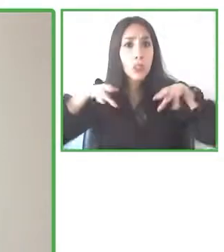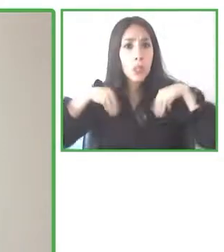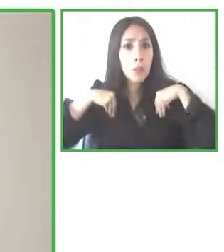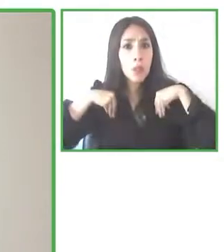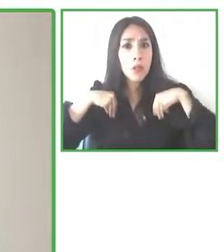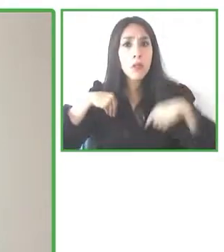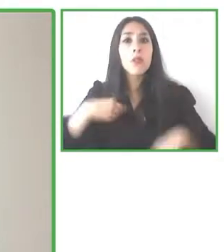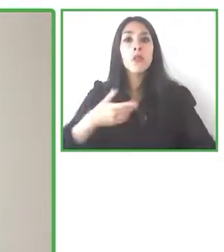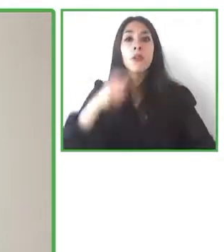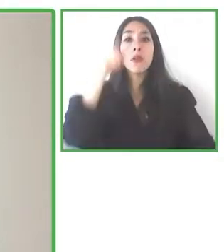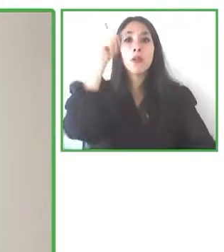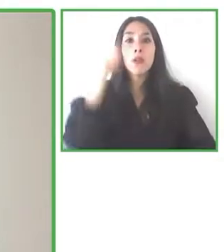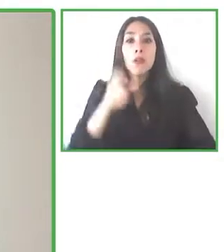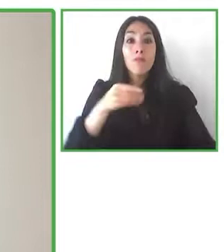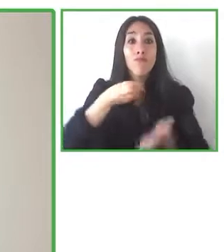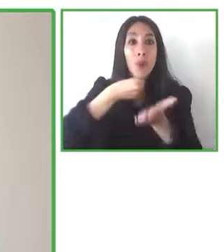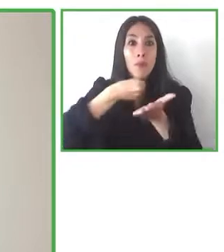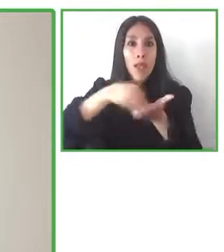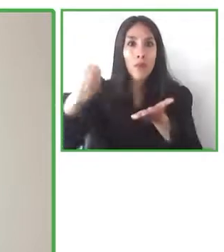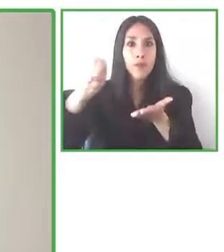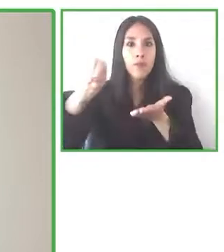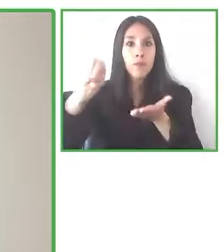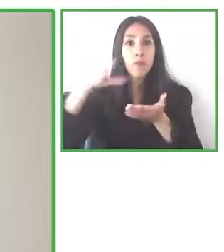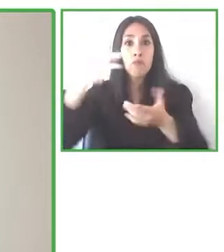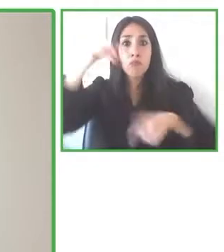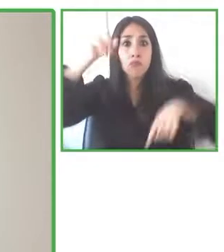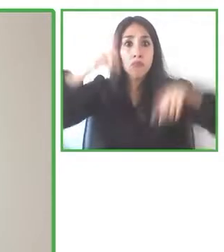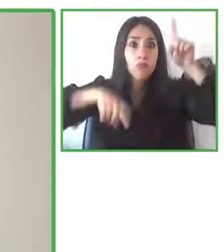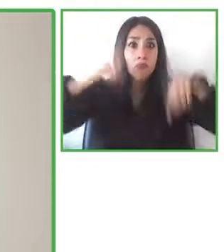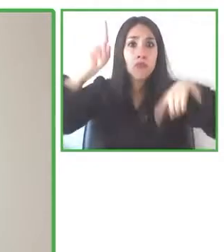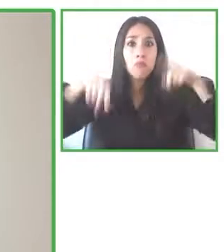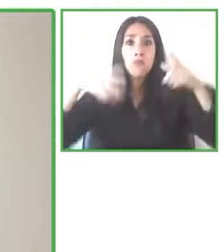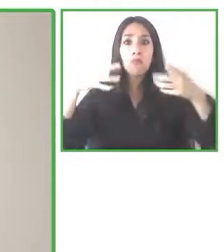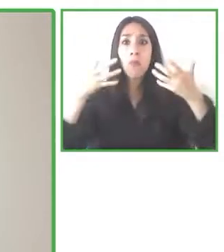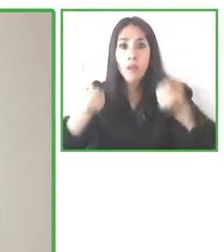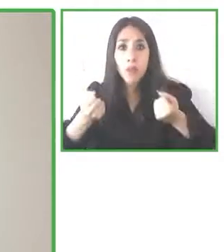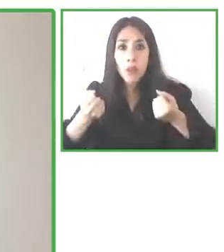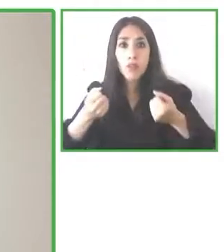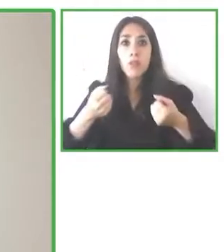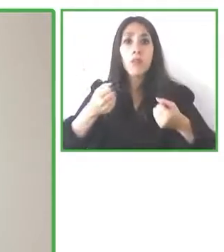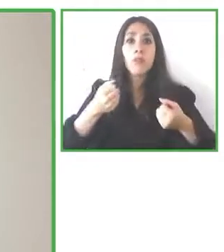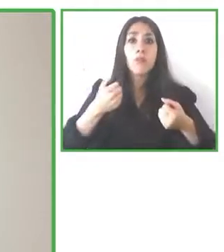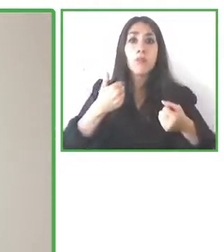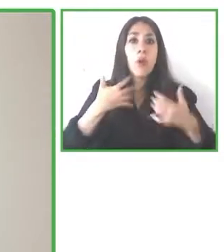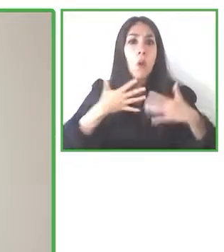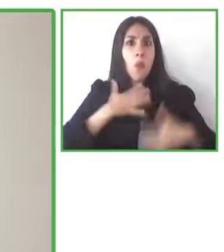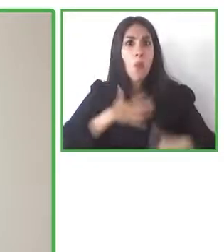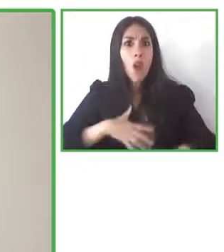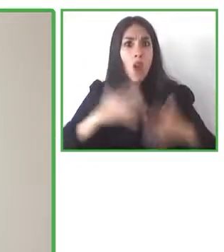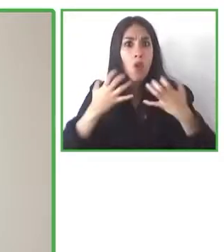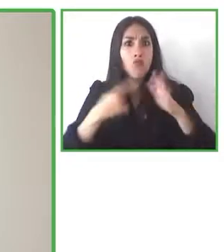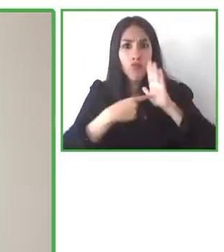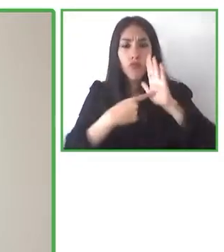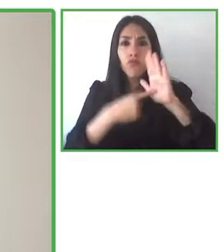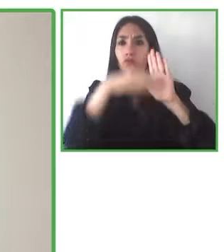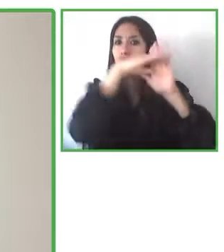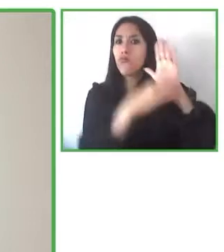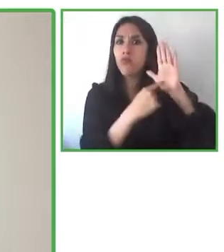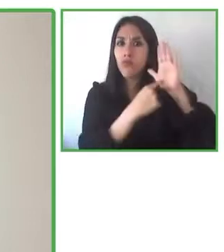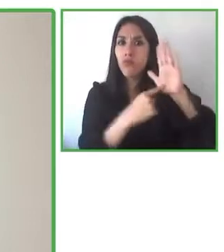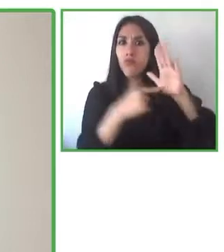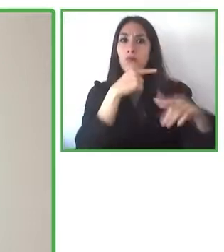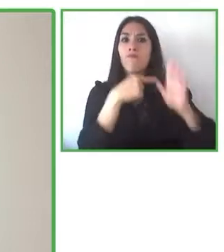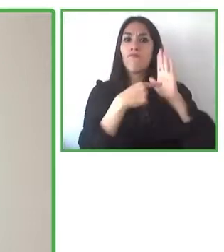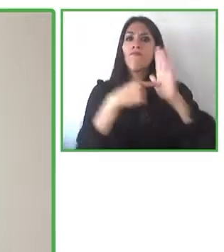las reflexiones que quería traer como introducción a esta sesión. En la cual, pues, vamos a tener a